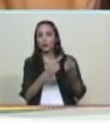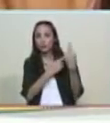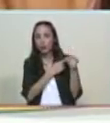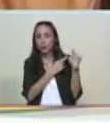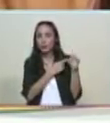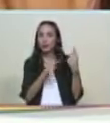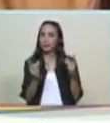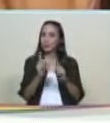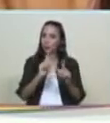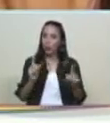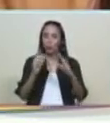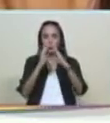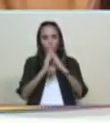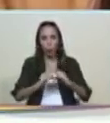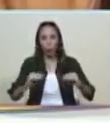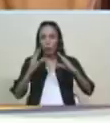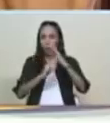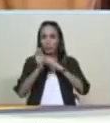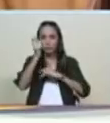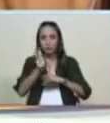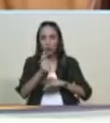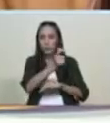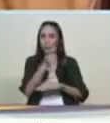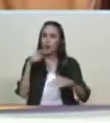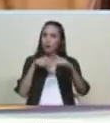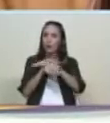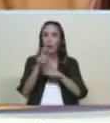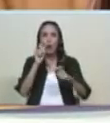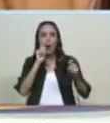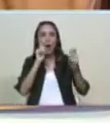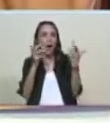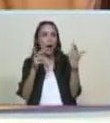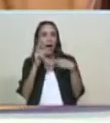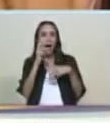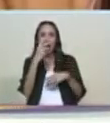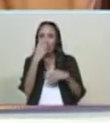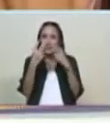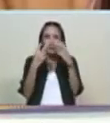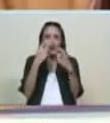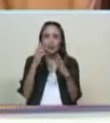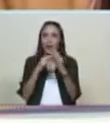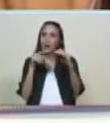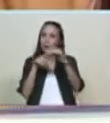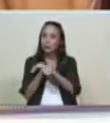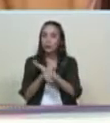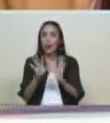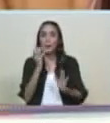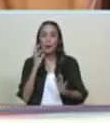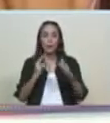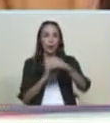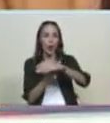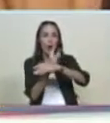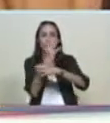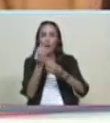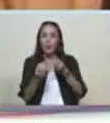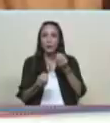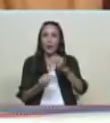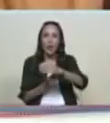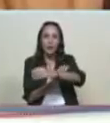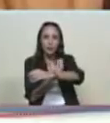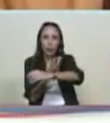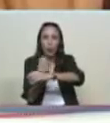que debería protegerlos sino todos aquellos que nos visitan en nuestras áreas verdes y hermosas que valga la redundancia también mi comandante en jefe